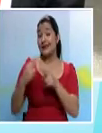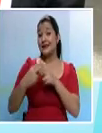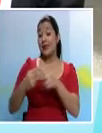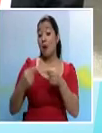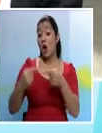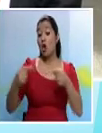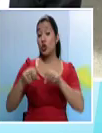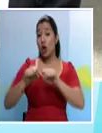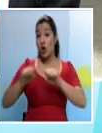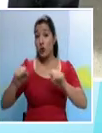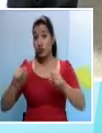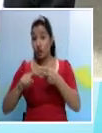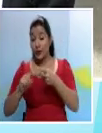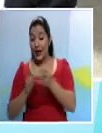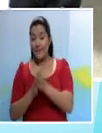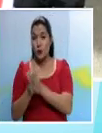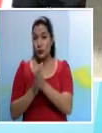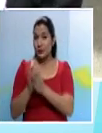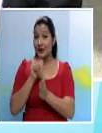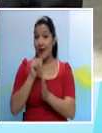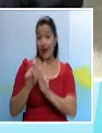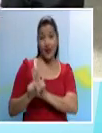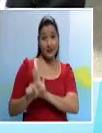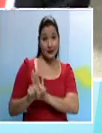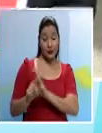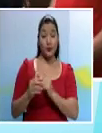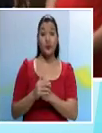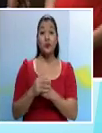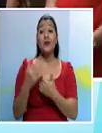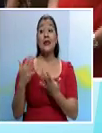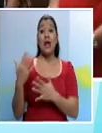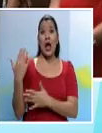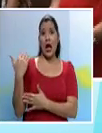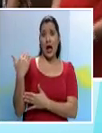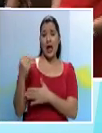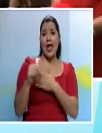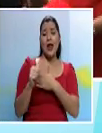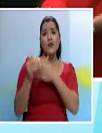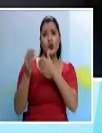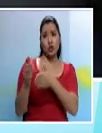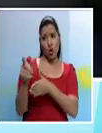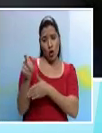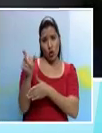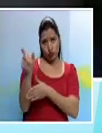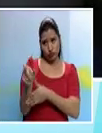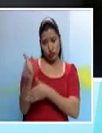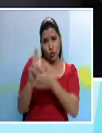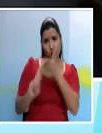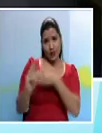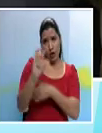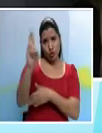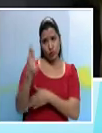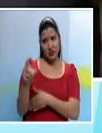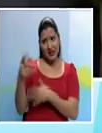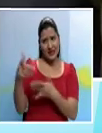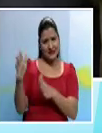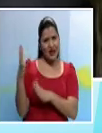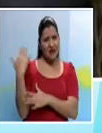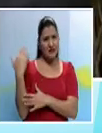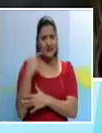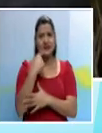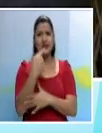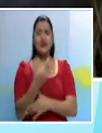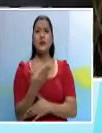y el enriquecimiento ilícito. En los últimos días el rector de la Universidad de Costa Rica reiteró que su